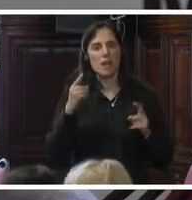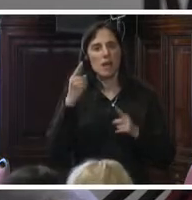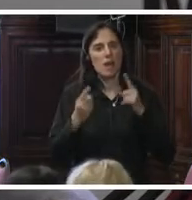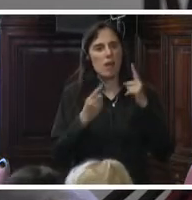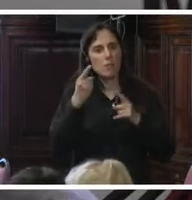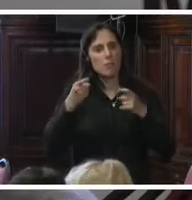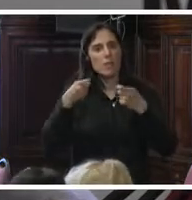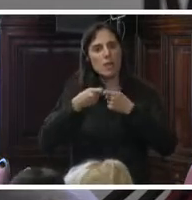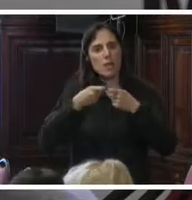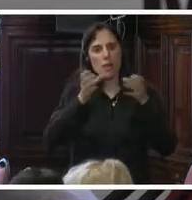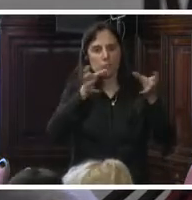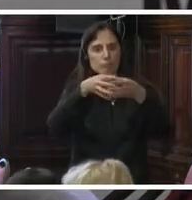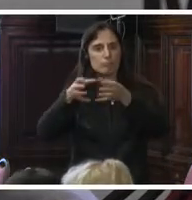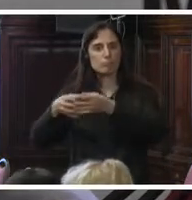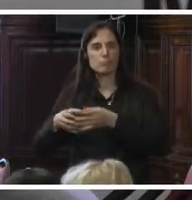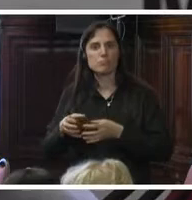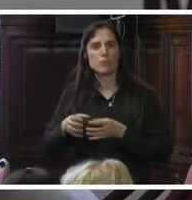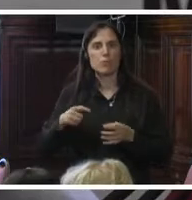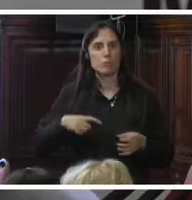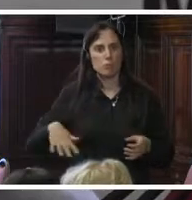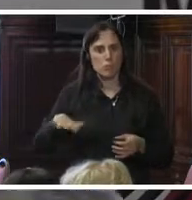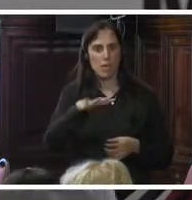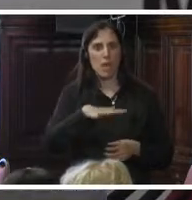organizaciones de la sociedad civil.